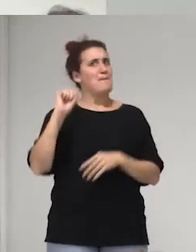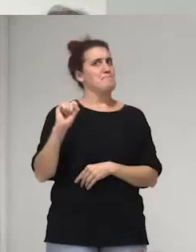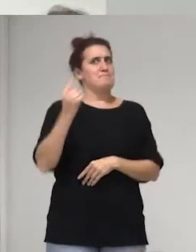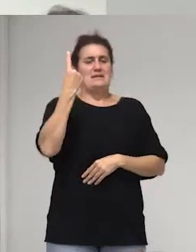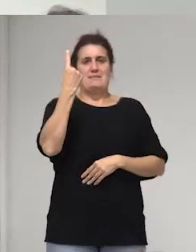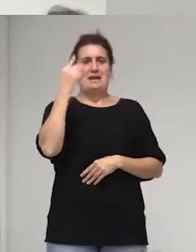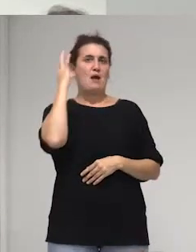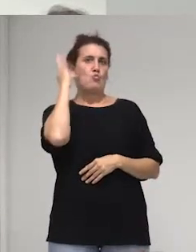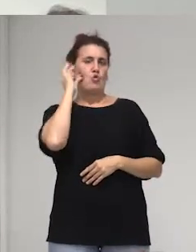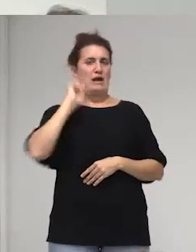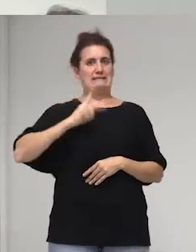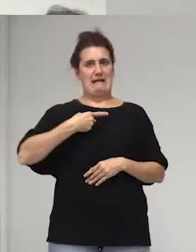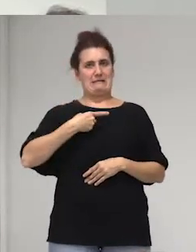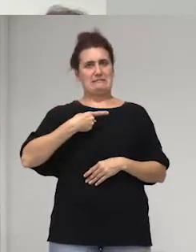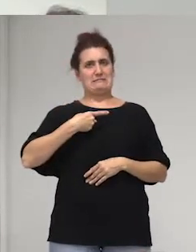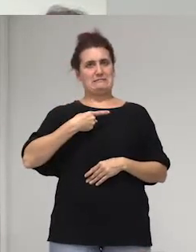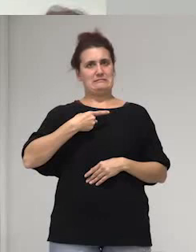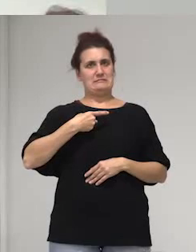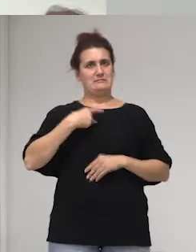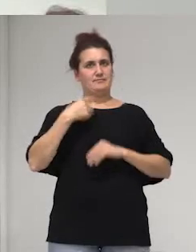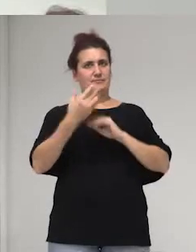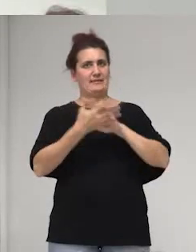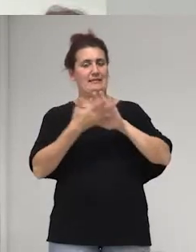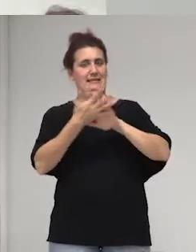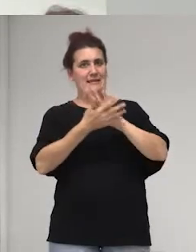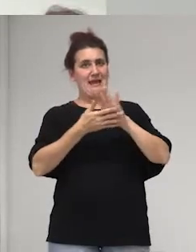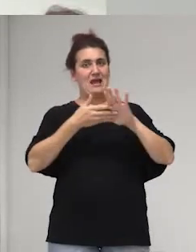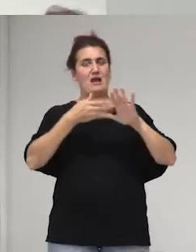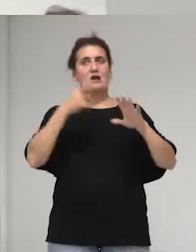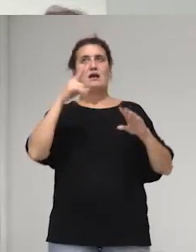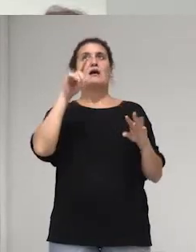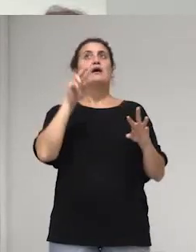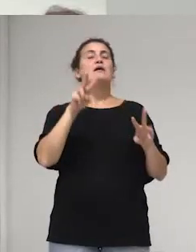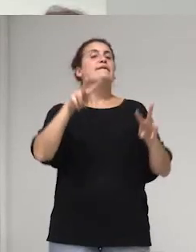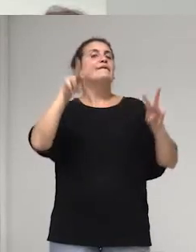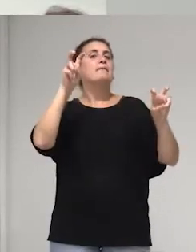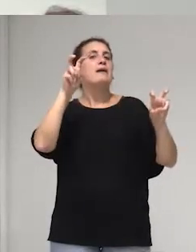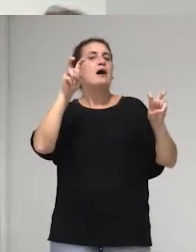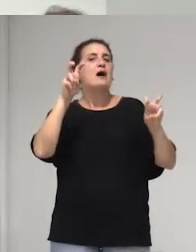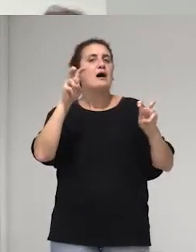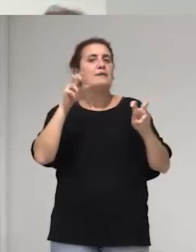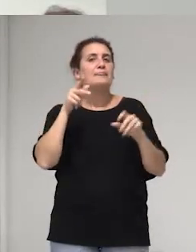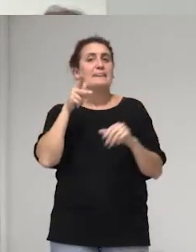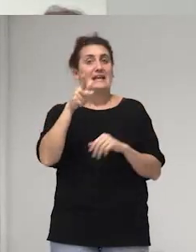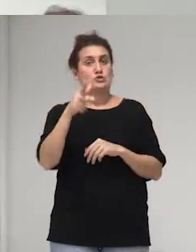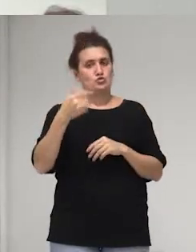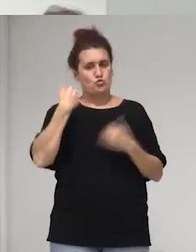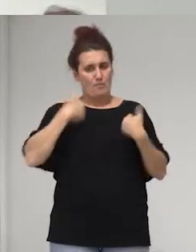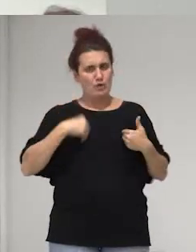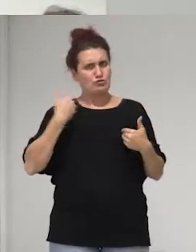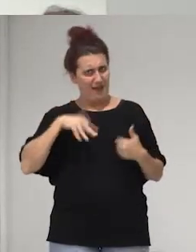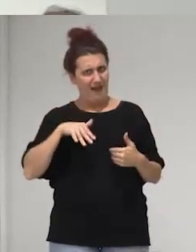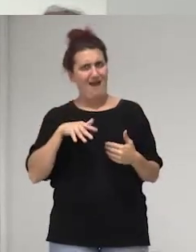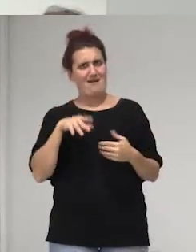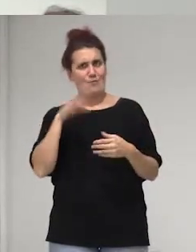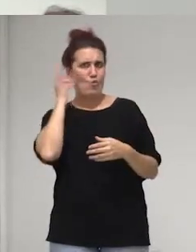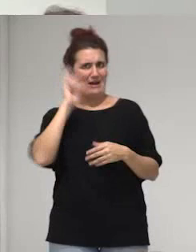en una audiencia temática de la comisión interamericana de derechos humanos o sea nuestra lucha ha estado ahí